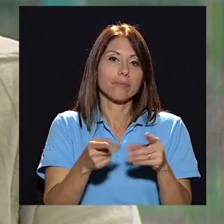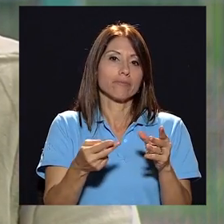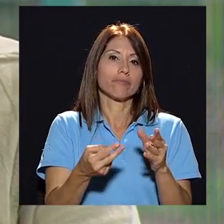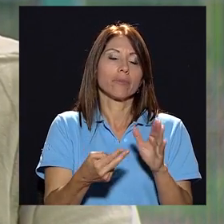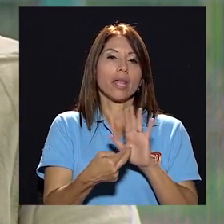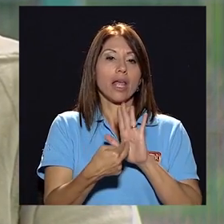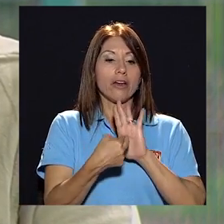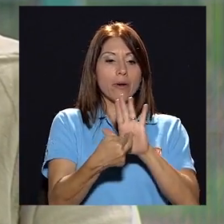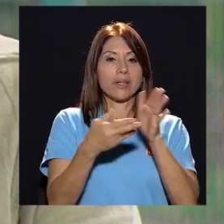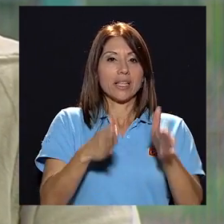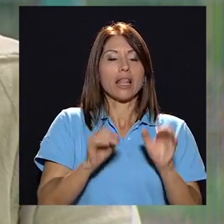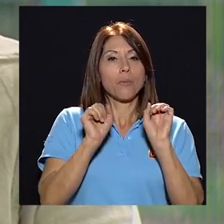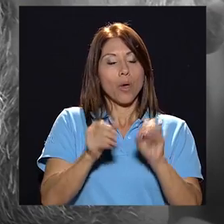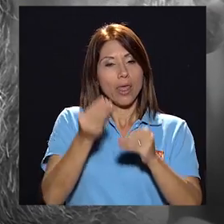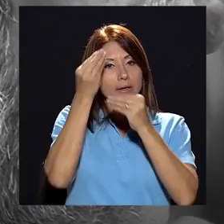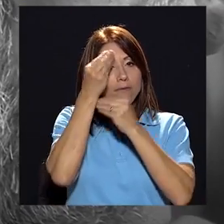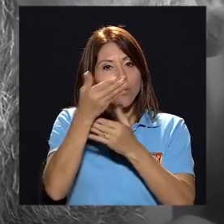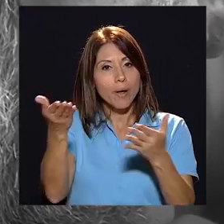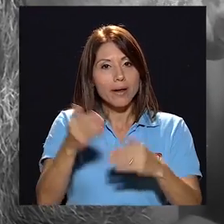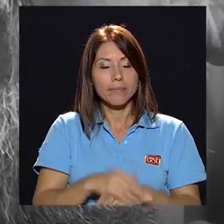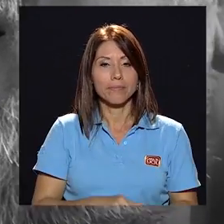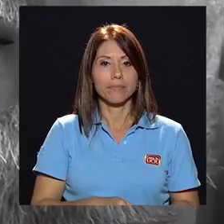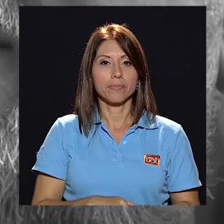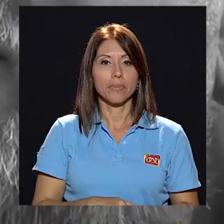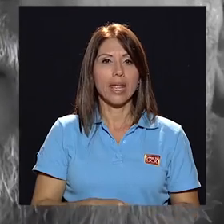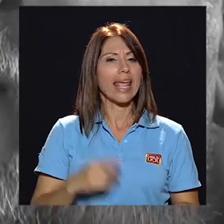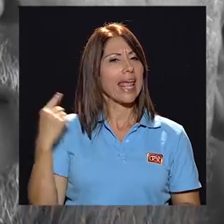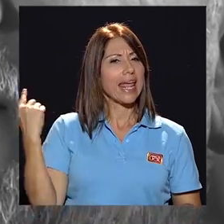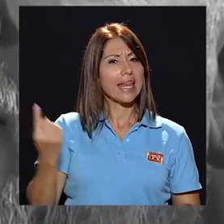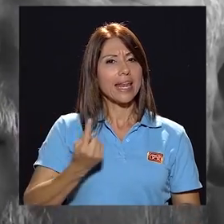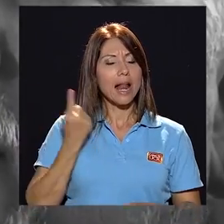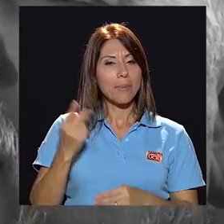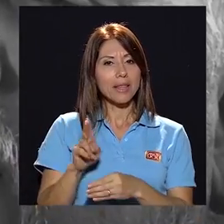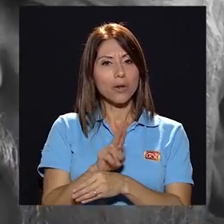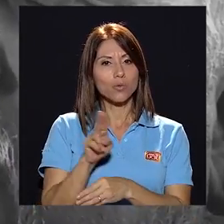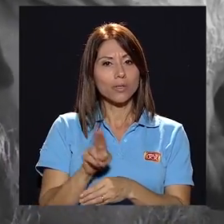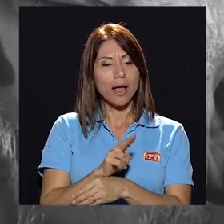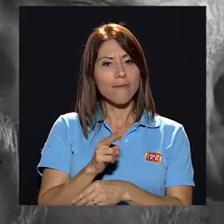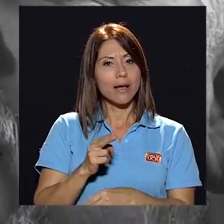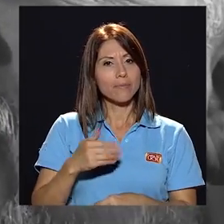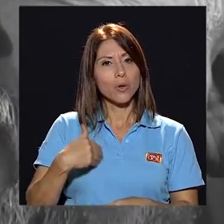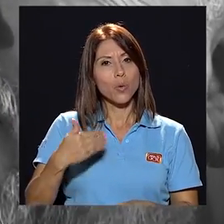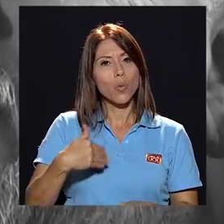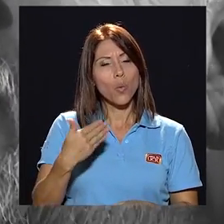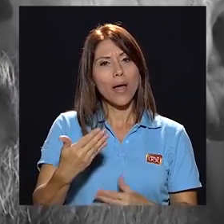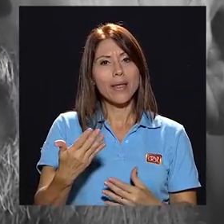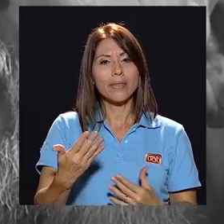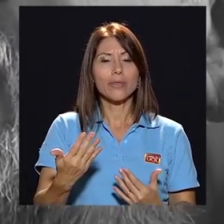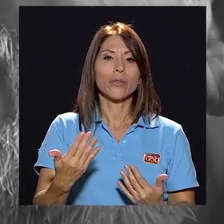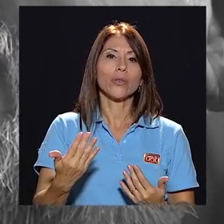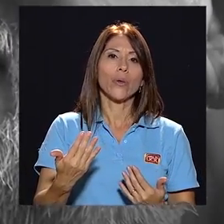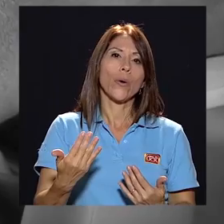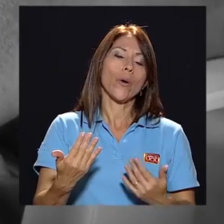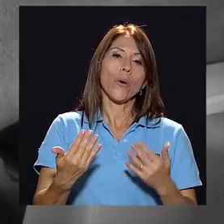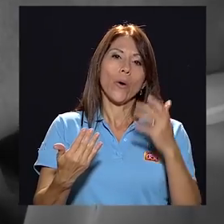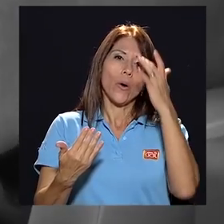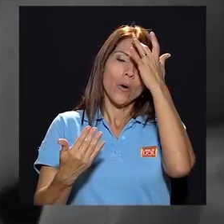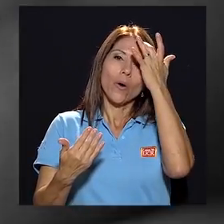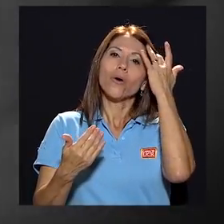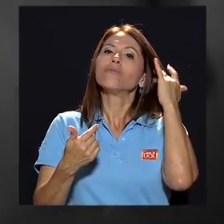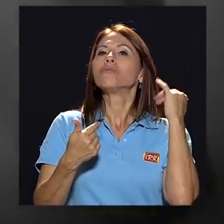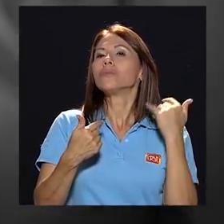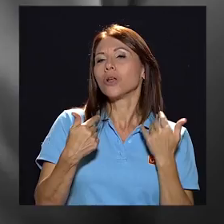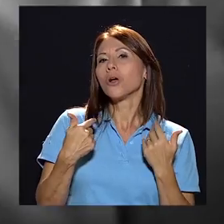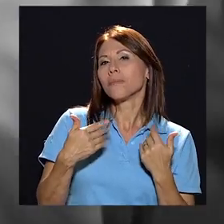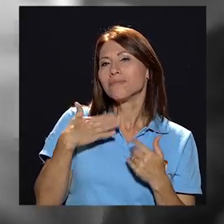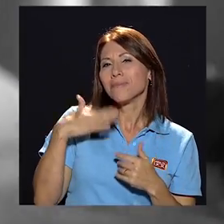el representante informar sobre lo que usaban. Generalmente lo usaban cuando yo vivía. Mi